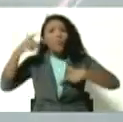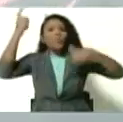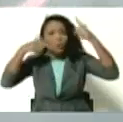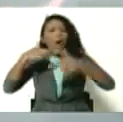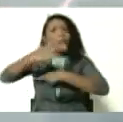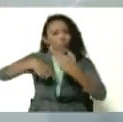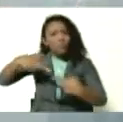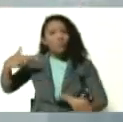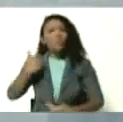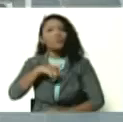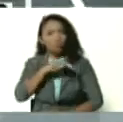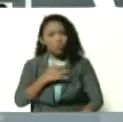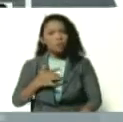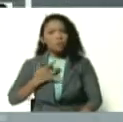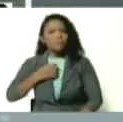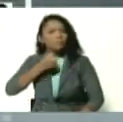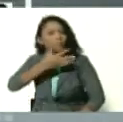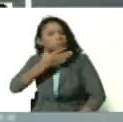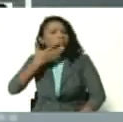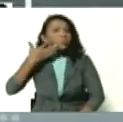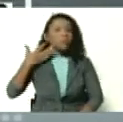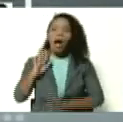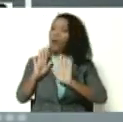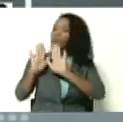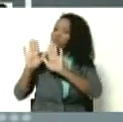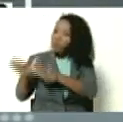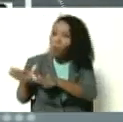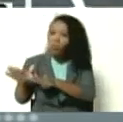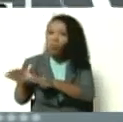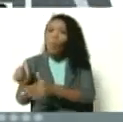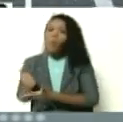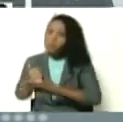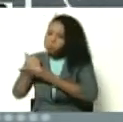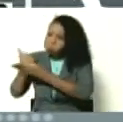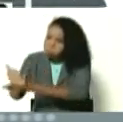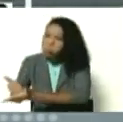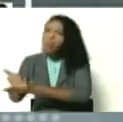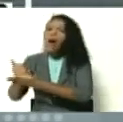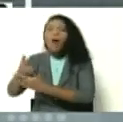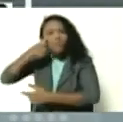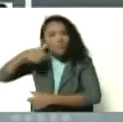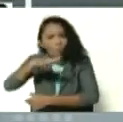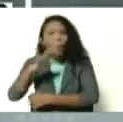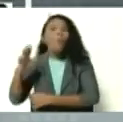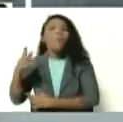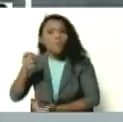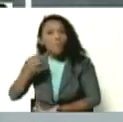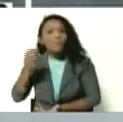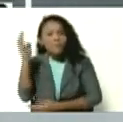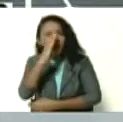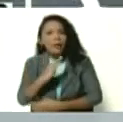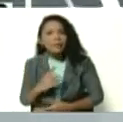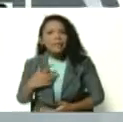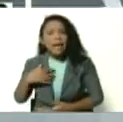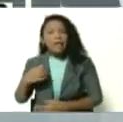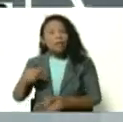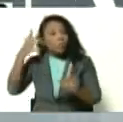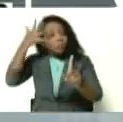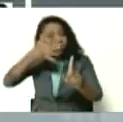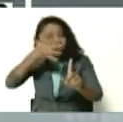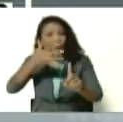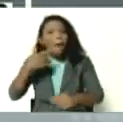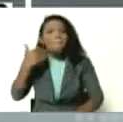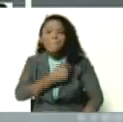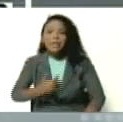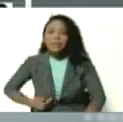revolucionarios, nos sentimos orgullosos de ayudar siempre. Y en este caso, repito, el pueblo de Brasil, con la instrucción de nuestro presidente Nicolás